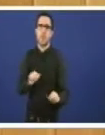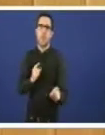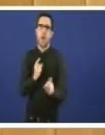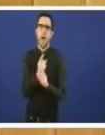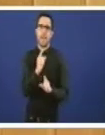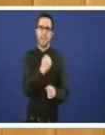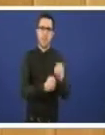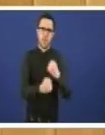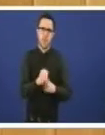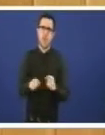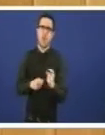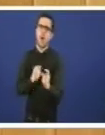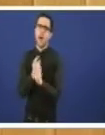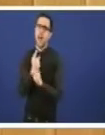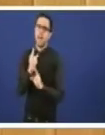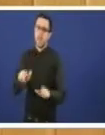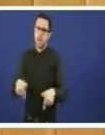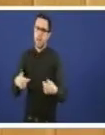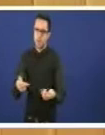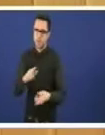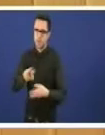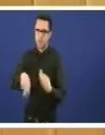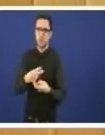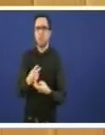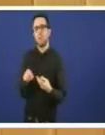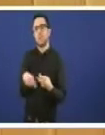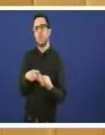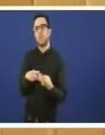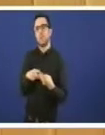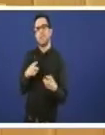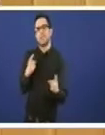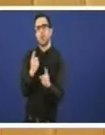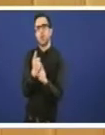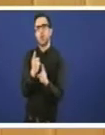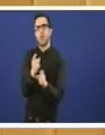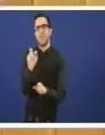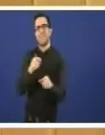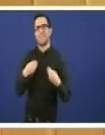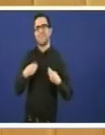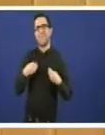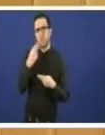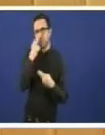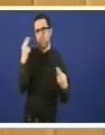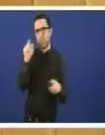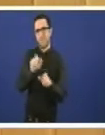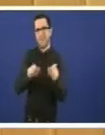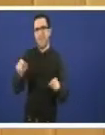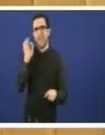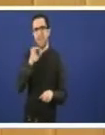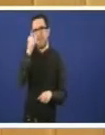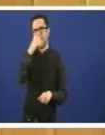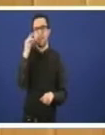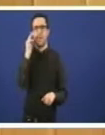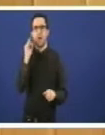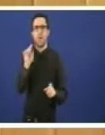desde logo contrario aos intereses de saúde pública dos galegos e das galegas e contrarios ao desenvolvemento económico